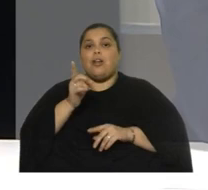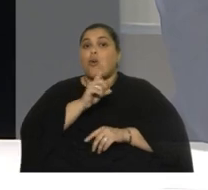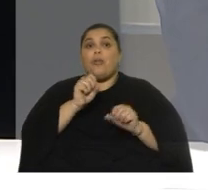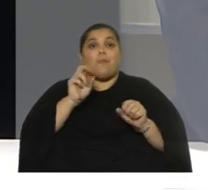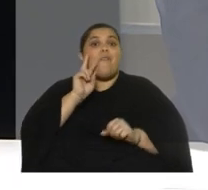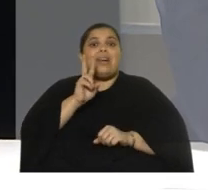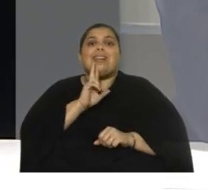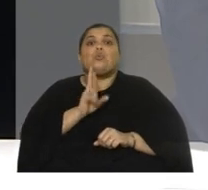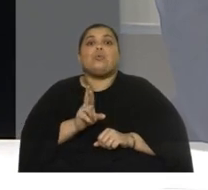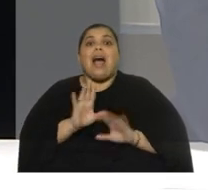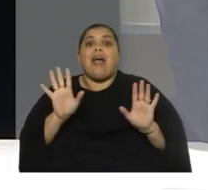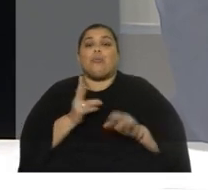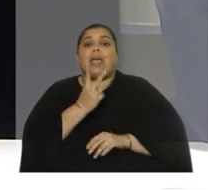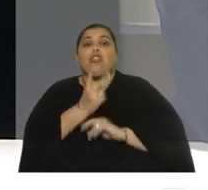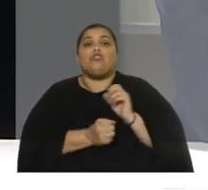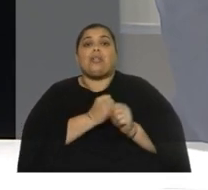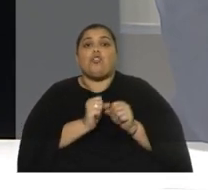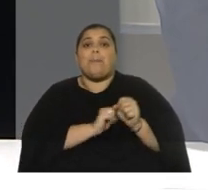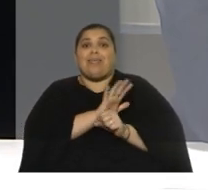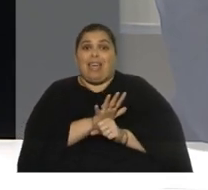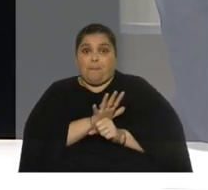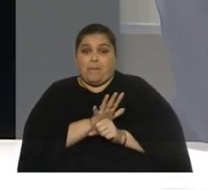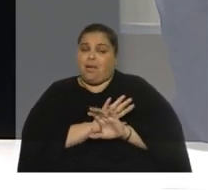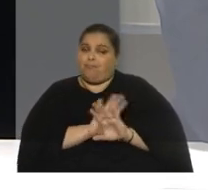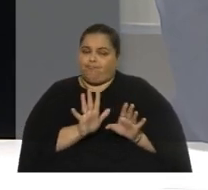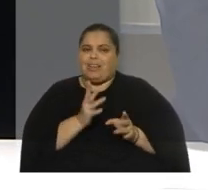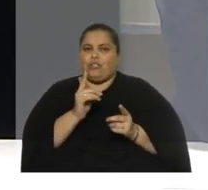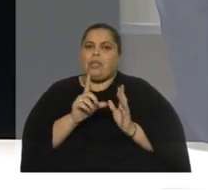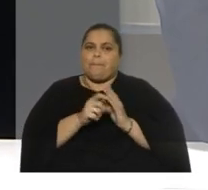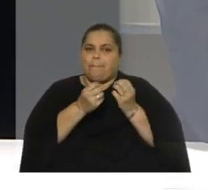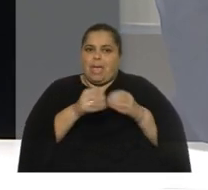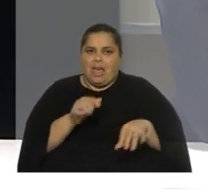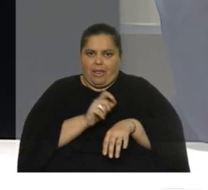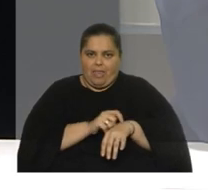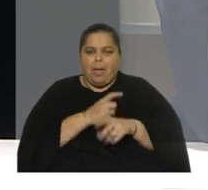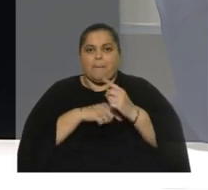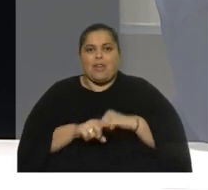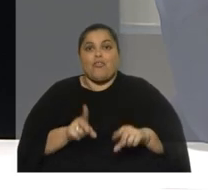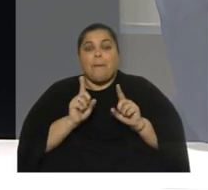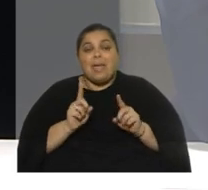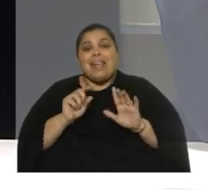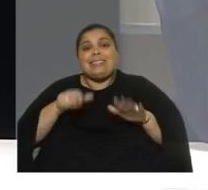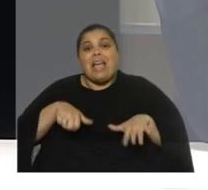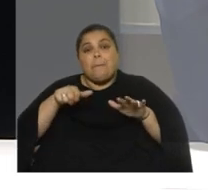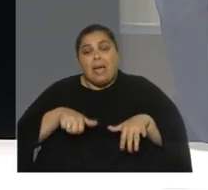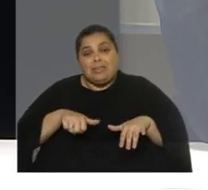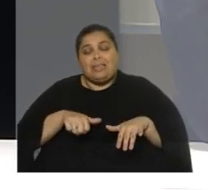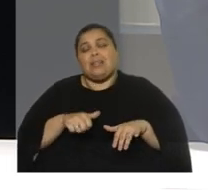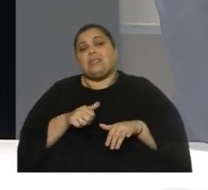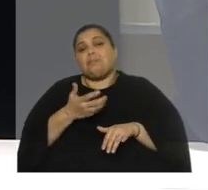porque tuvimos dos años y pico de pandemia y además tuvimos otra cosa que a veces se olvida que fueron los 6 meses por lo menos